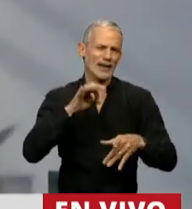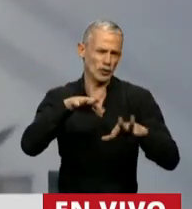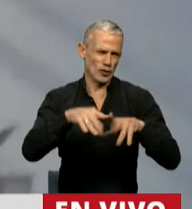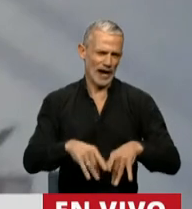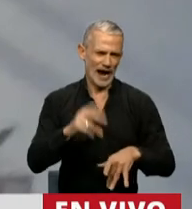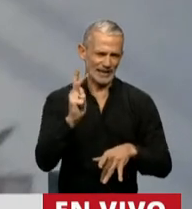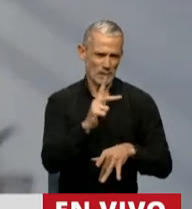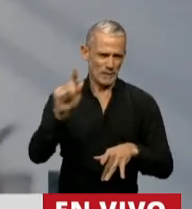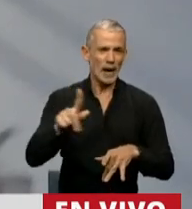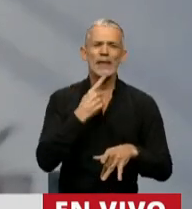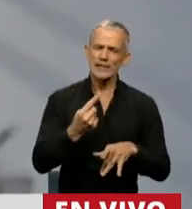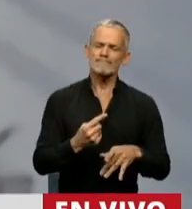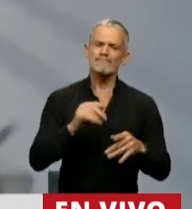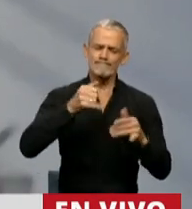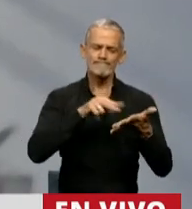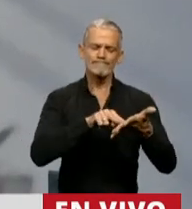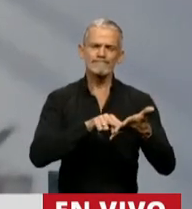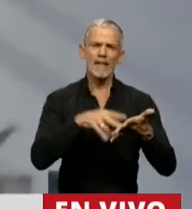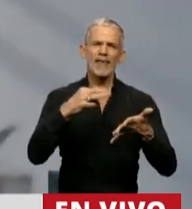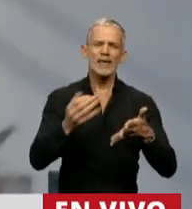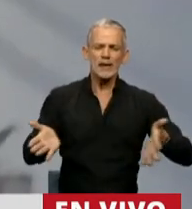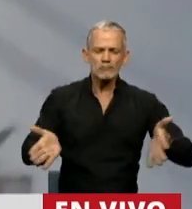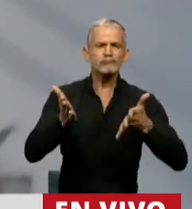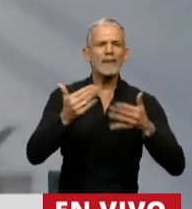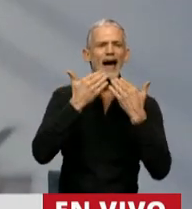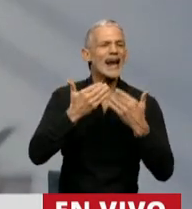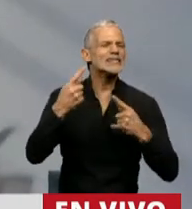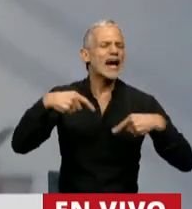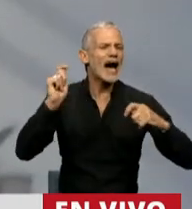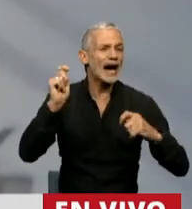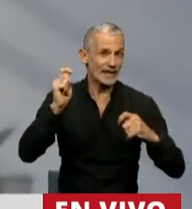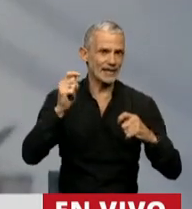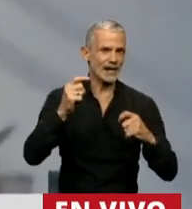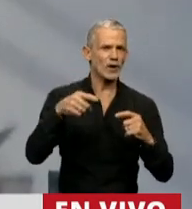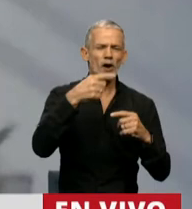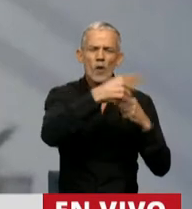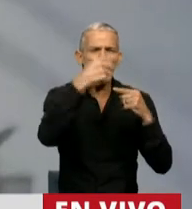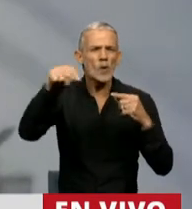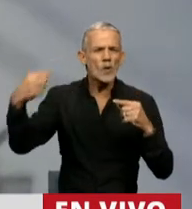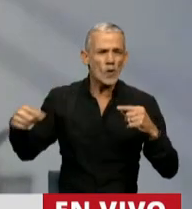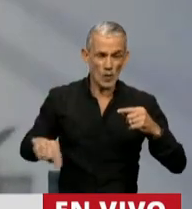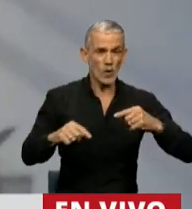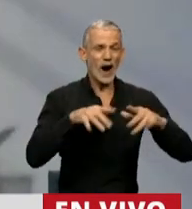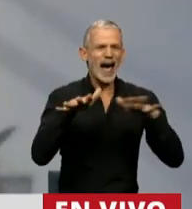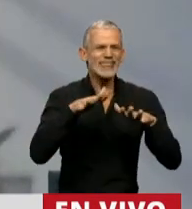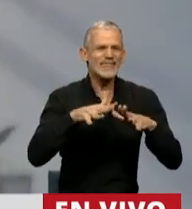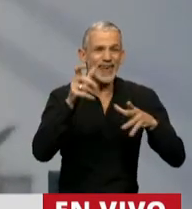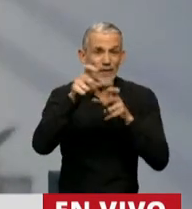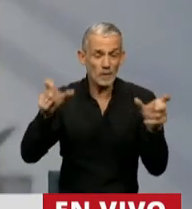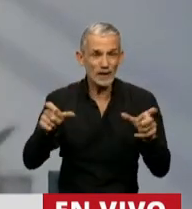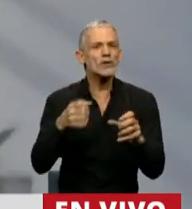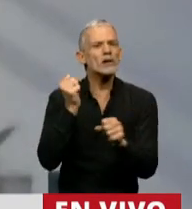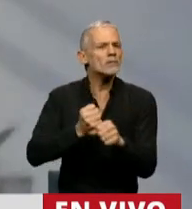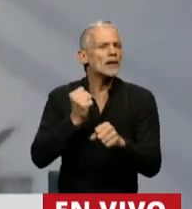que hay que reconocer y alentar y dar gracias a los que en los más variados sectores de la actividad humana están